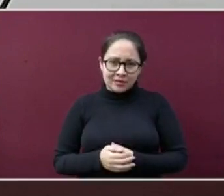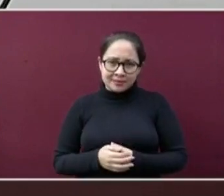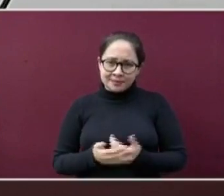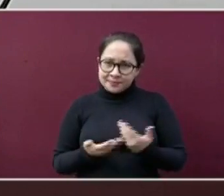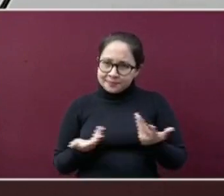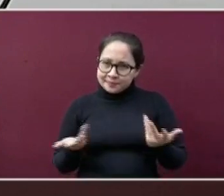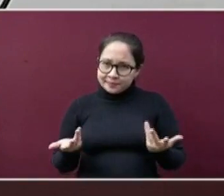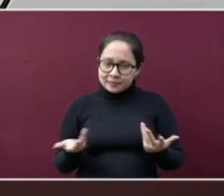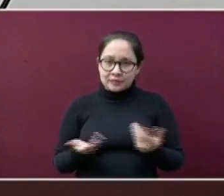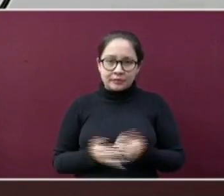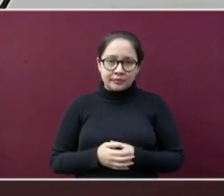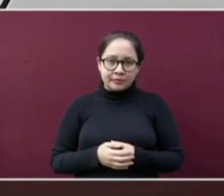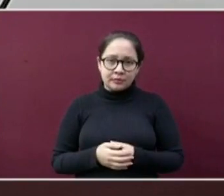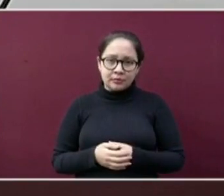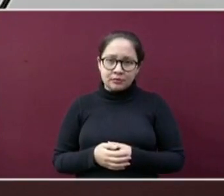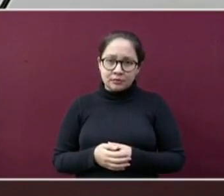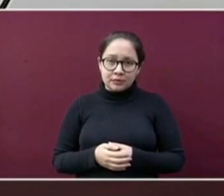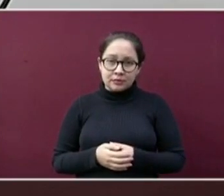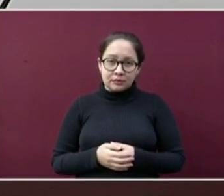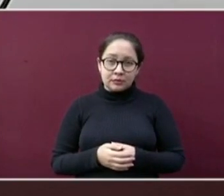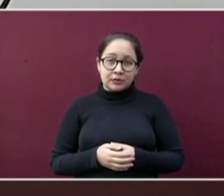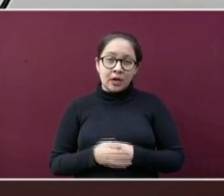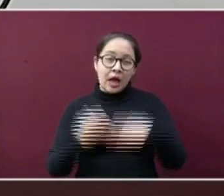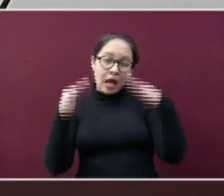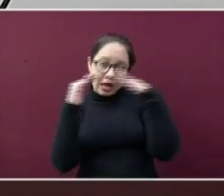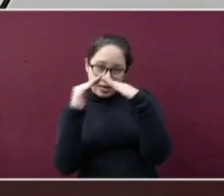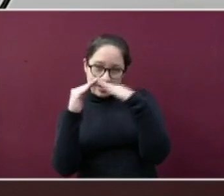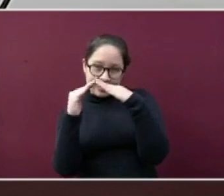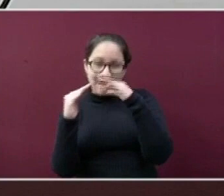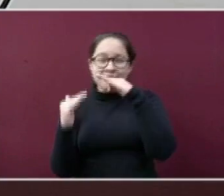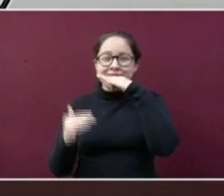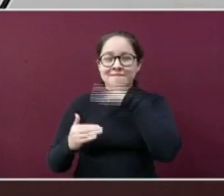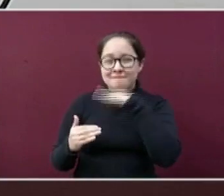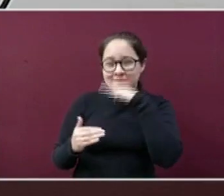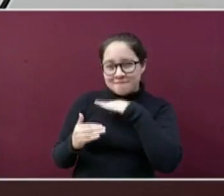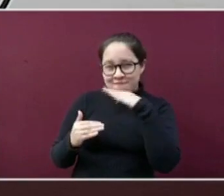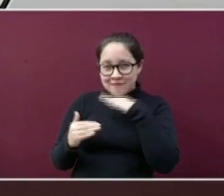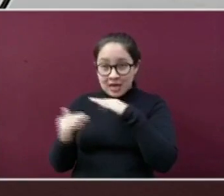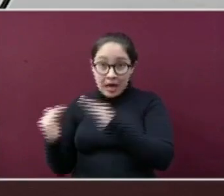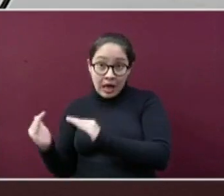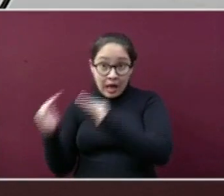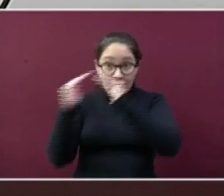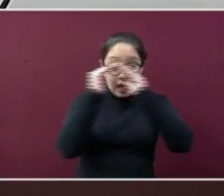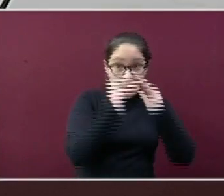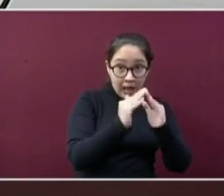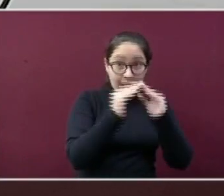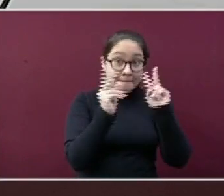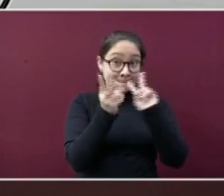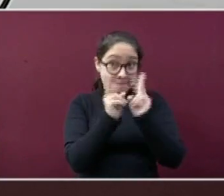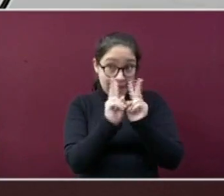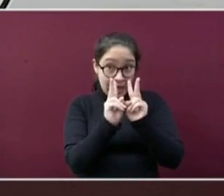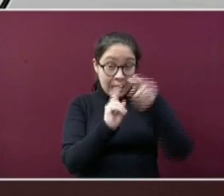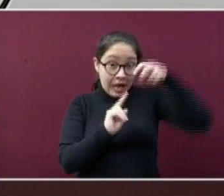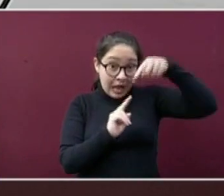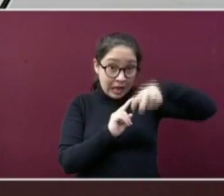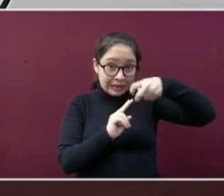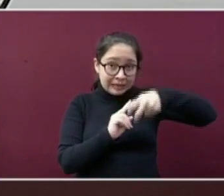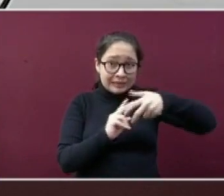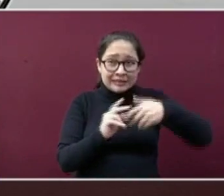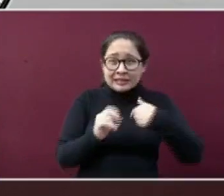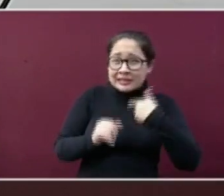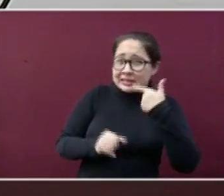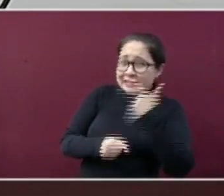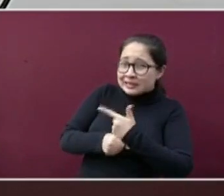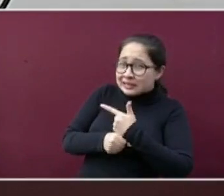que son los mismos vecinos de las viviendas en donde se llevan a cabo estas fiestas privadas,